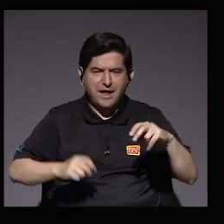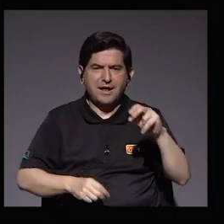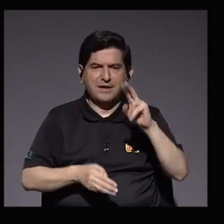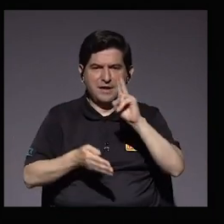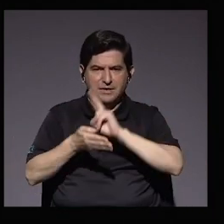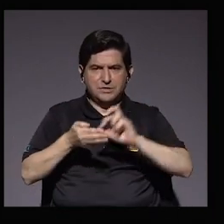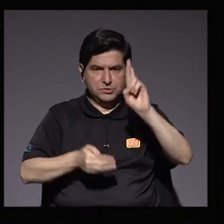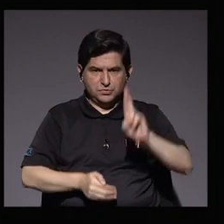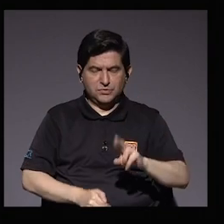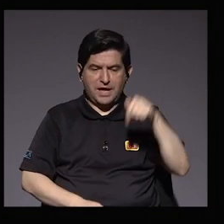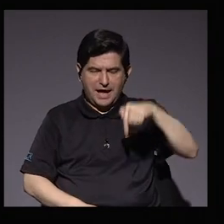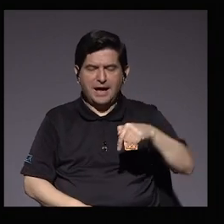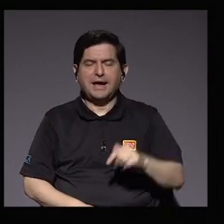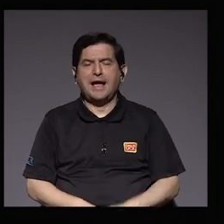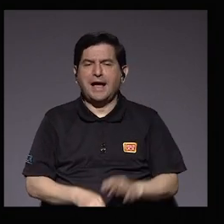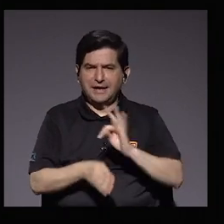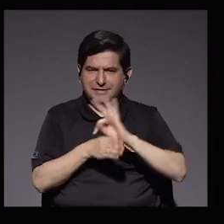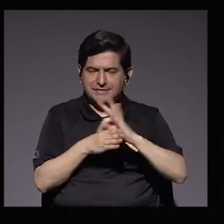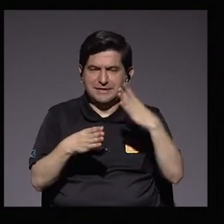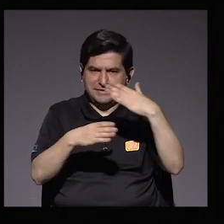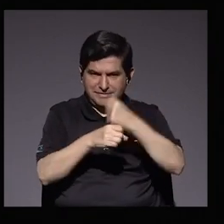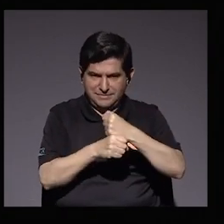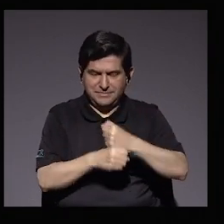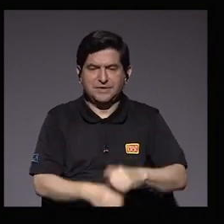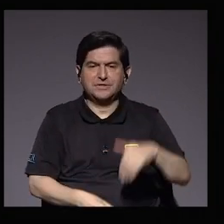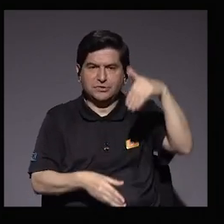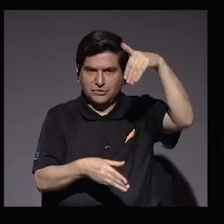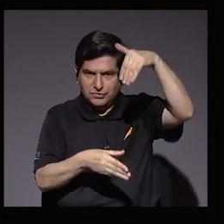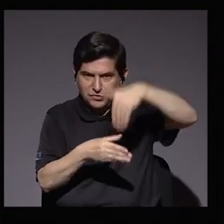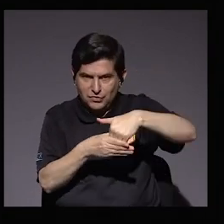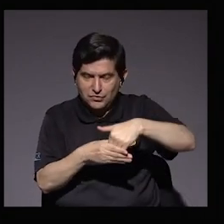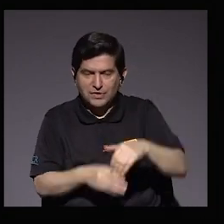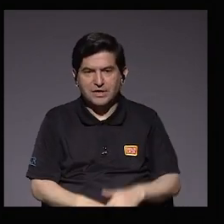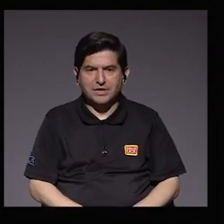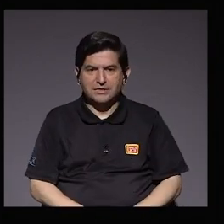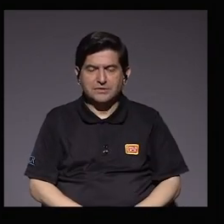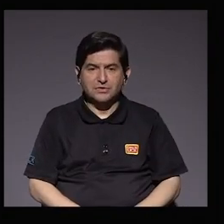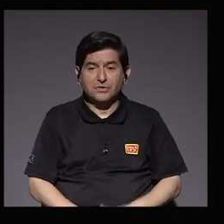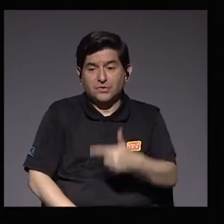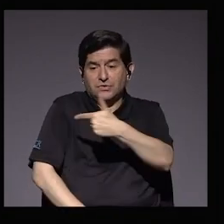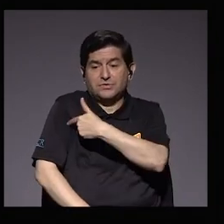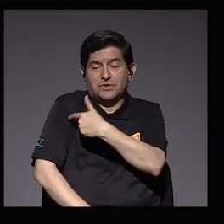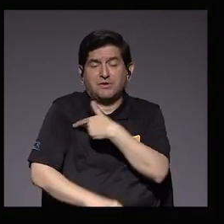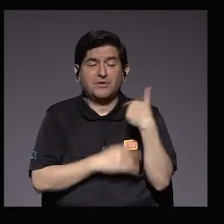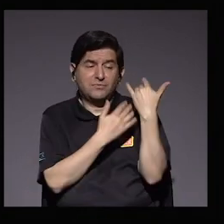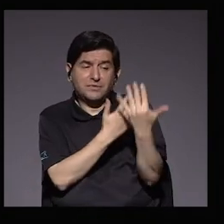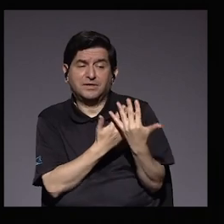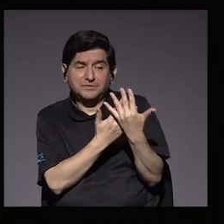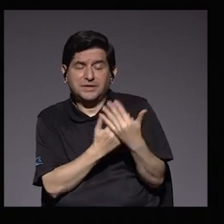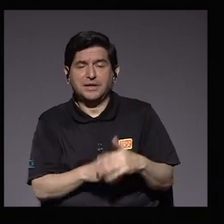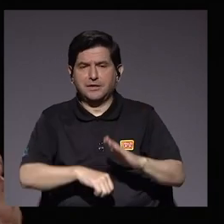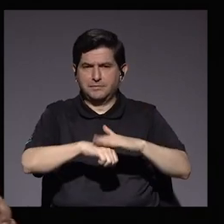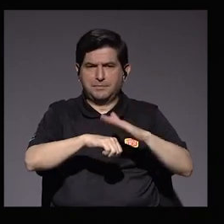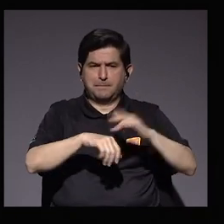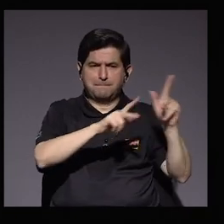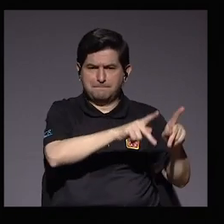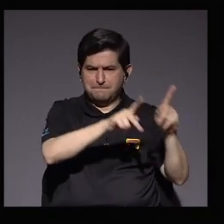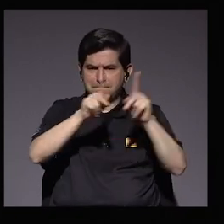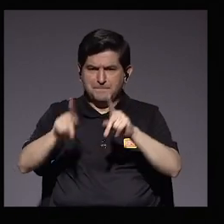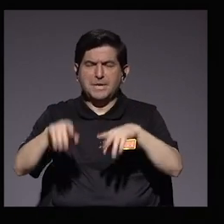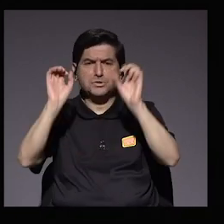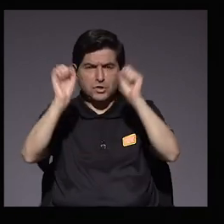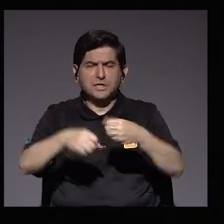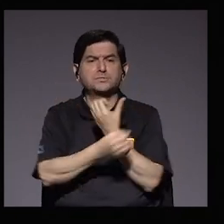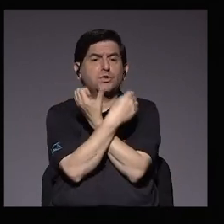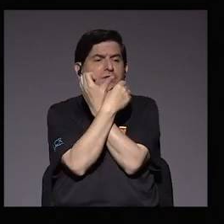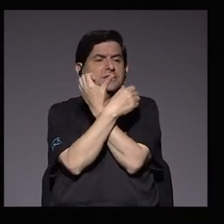produciendo un tratamiento, un tratamiento que en el marco de la llegada de la vacuna nos va a permitir que muchas personas